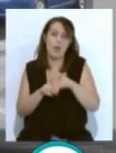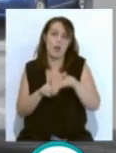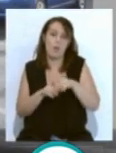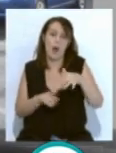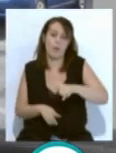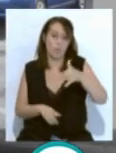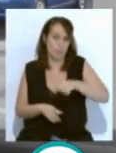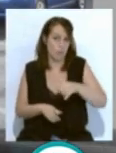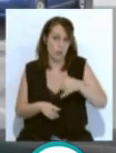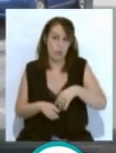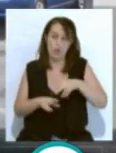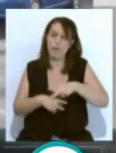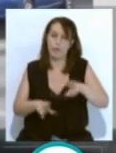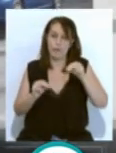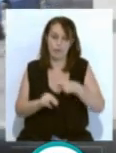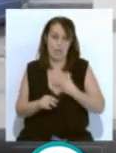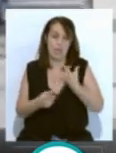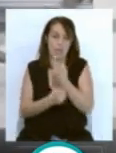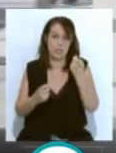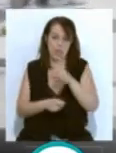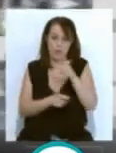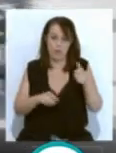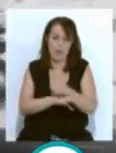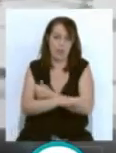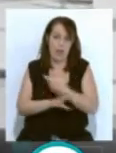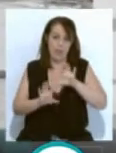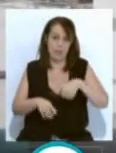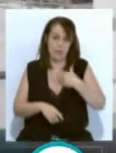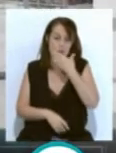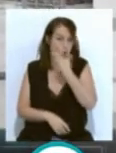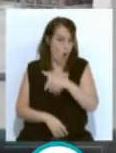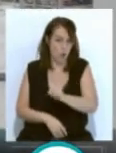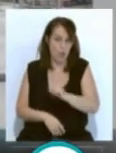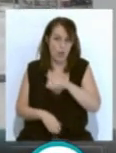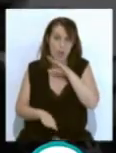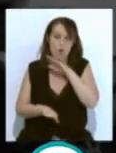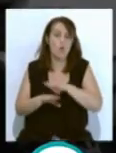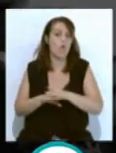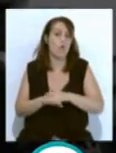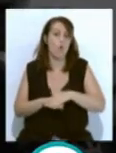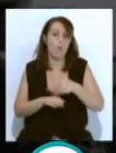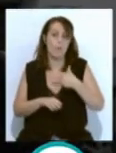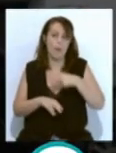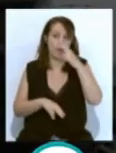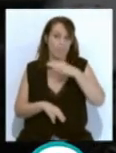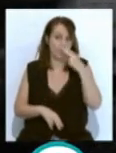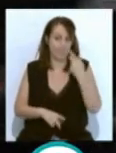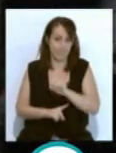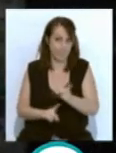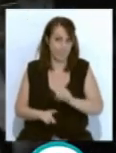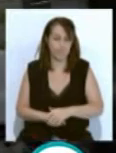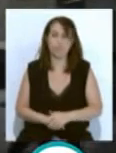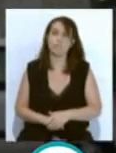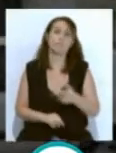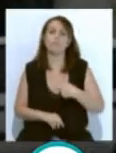conoce las necesidades de la ciudadanía gaditana y que no hace más que incumplir sus promesas. Por último, la concejala de